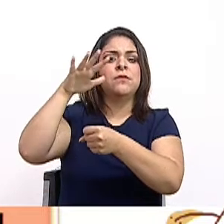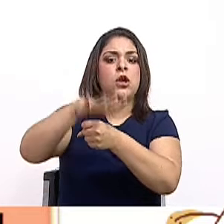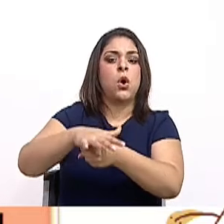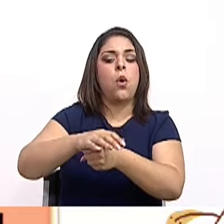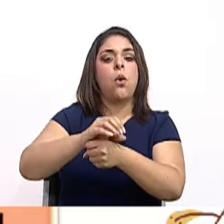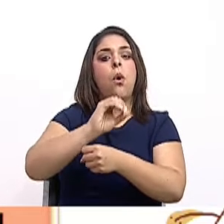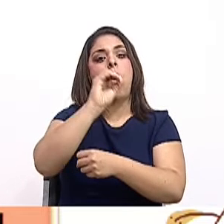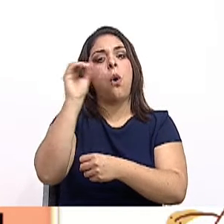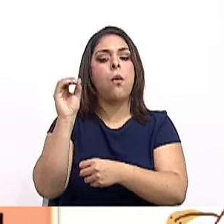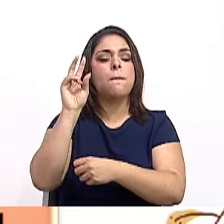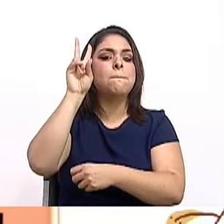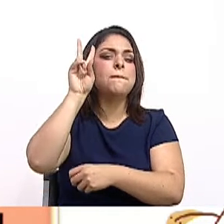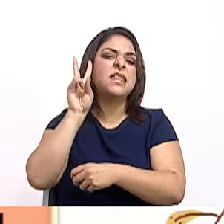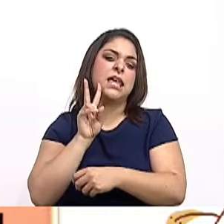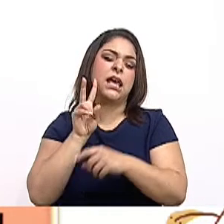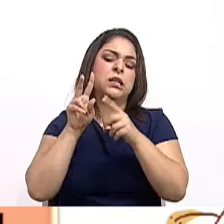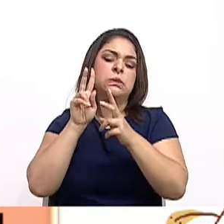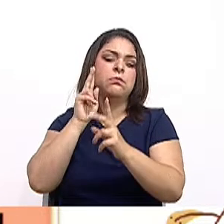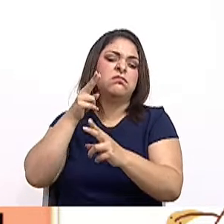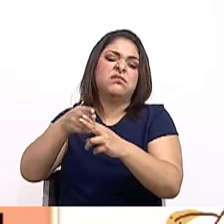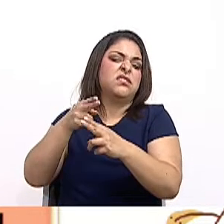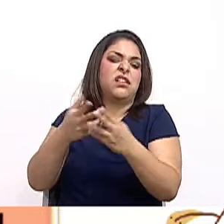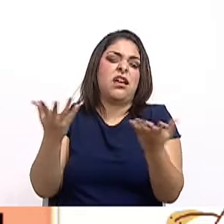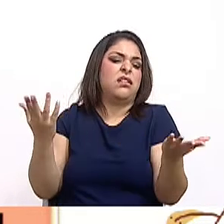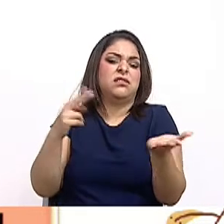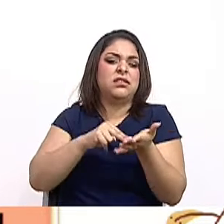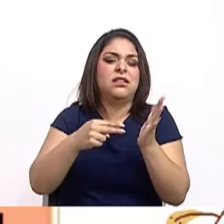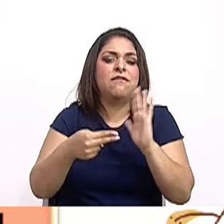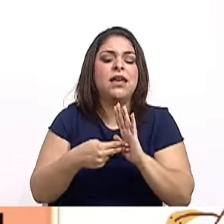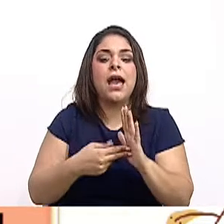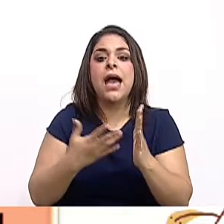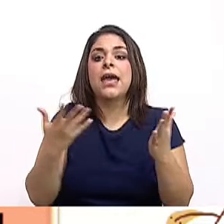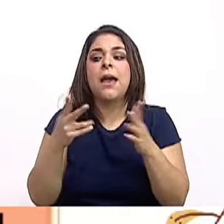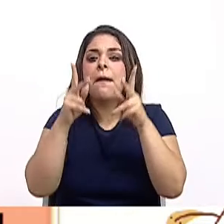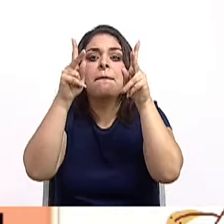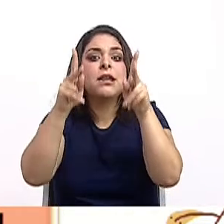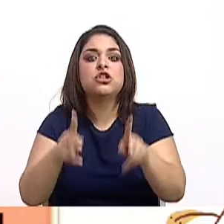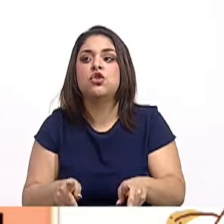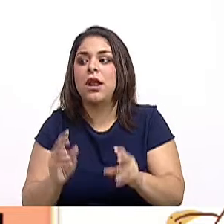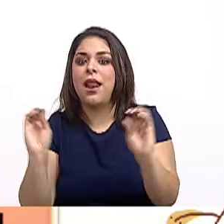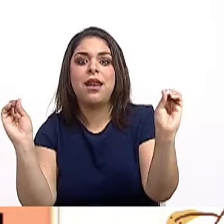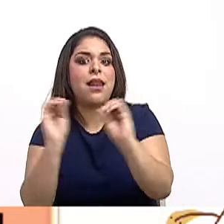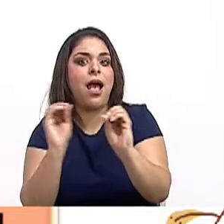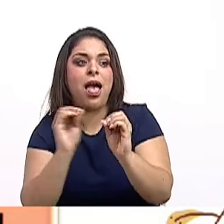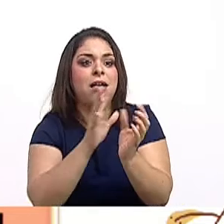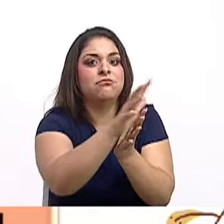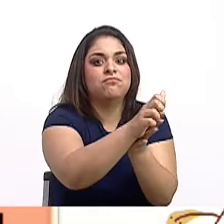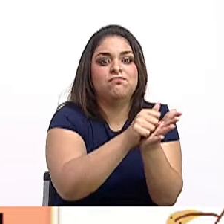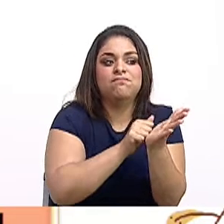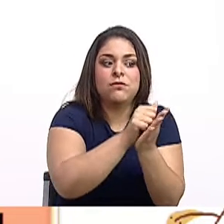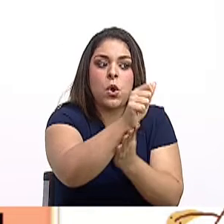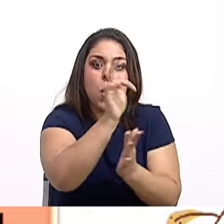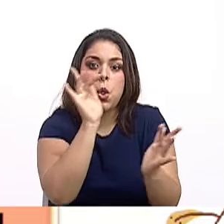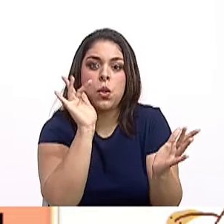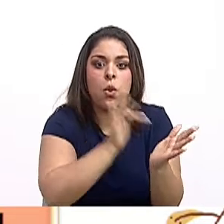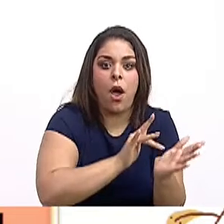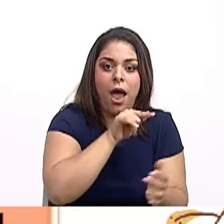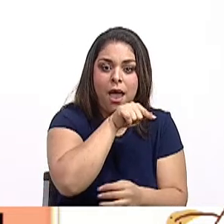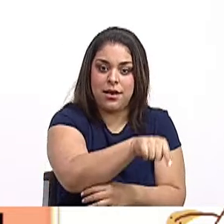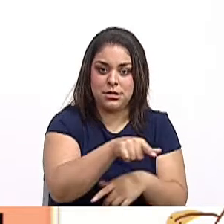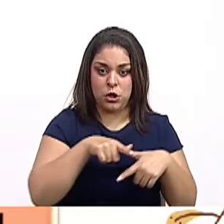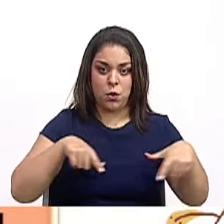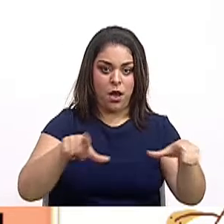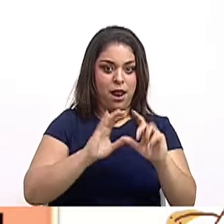como aquellos en donde la presencia humana no ha estado o no alterado ese medio. El objetivo de la